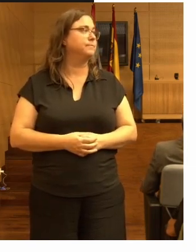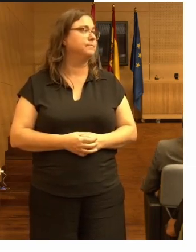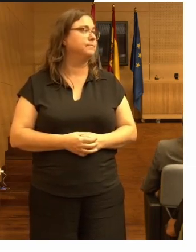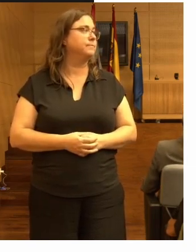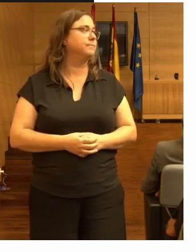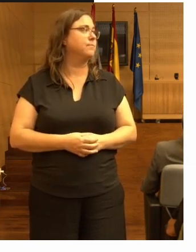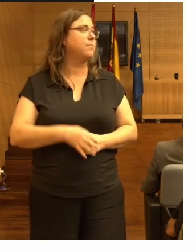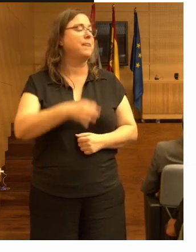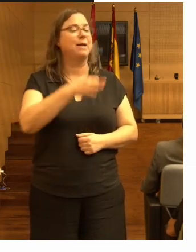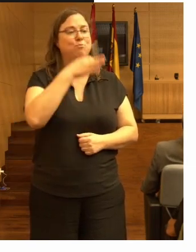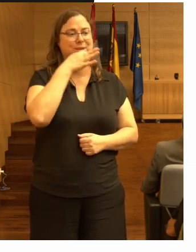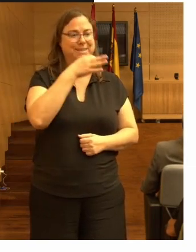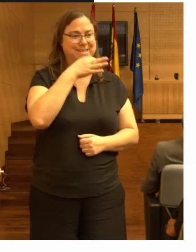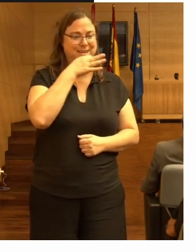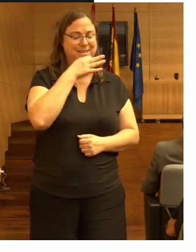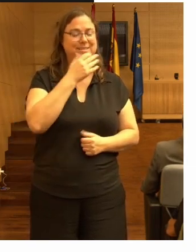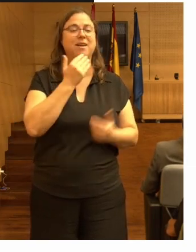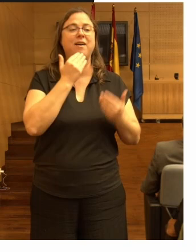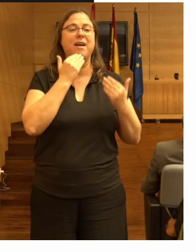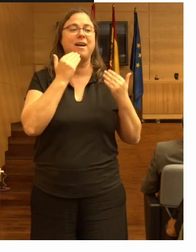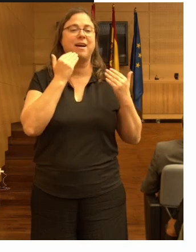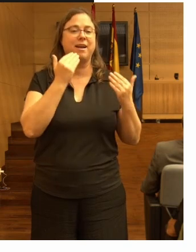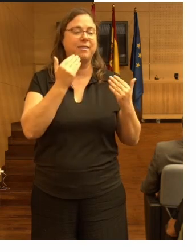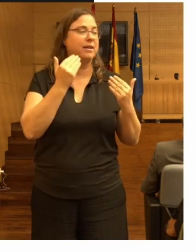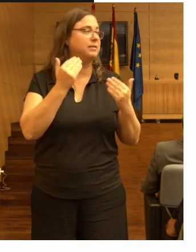buenas tardes gracias por